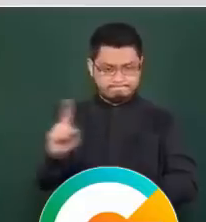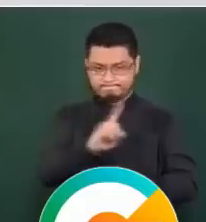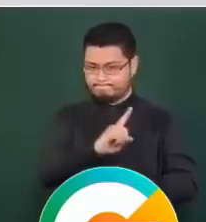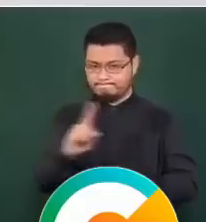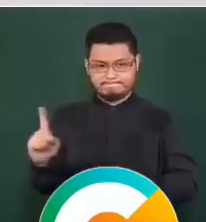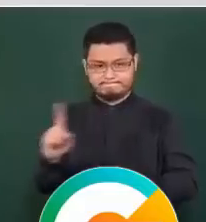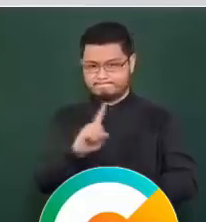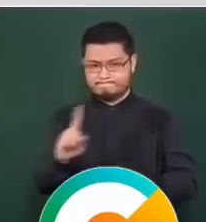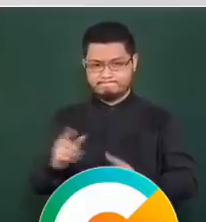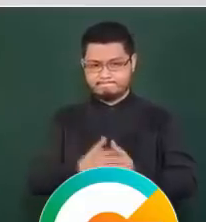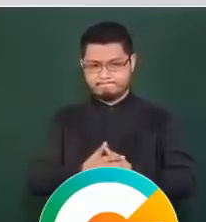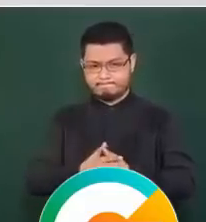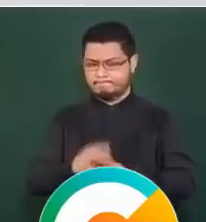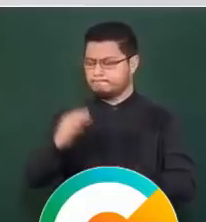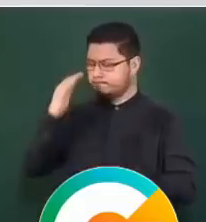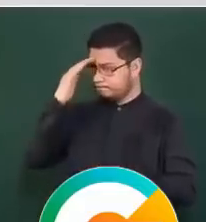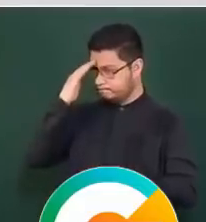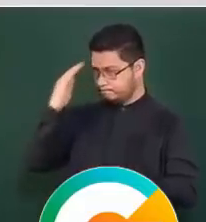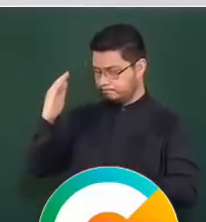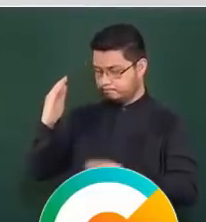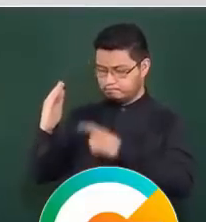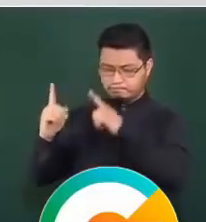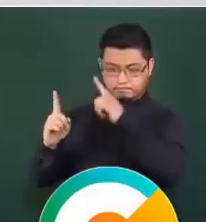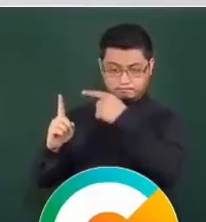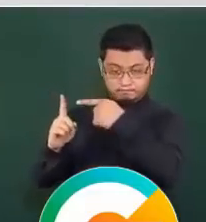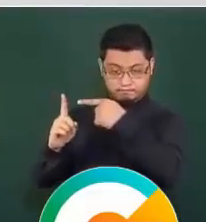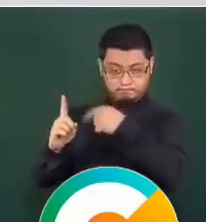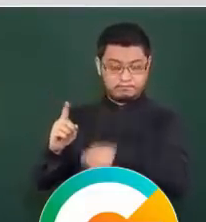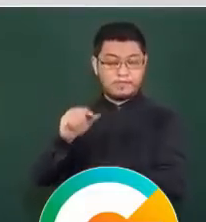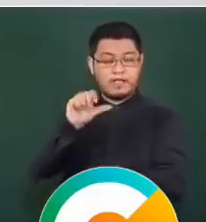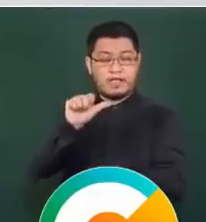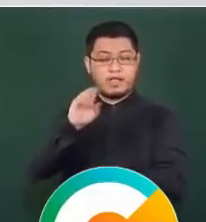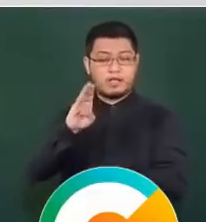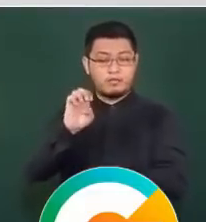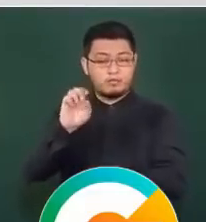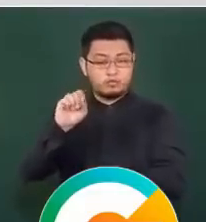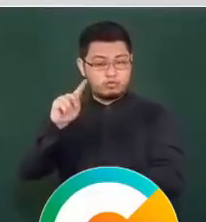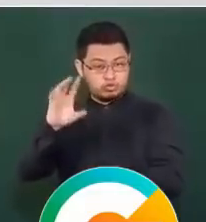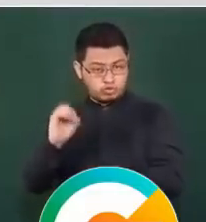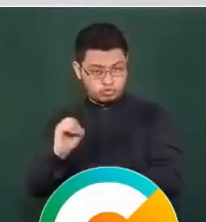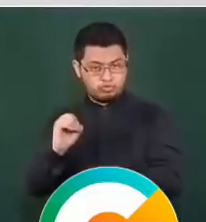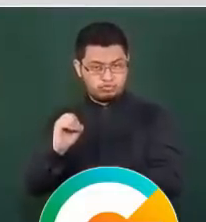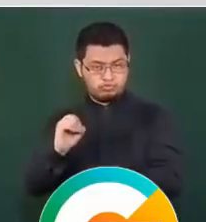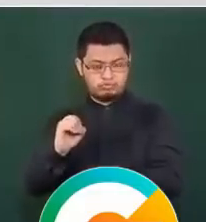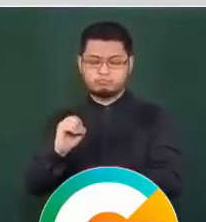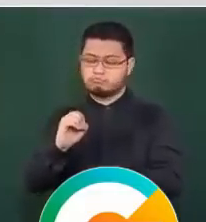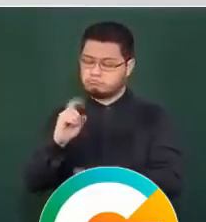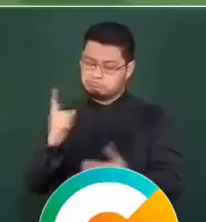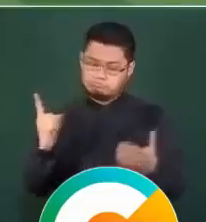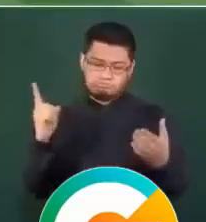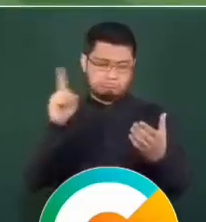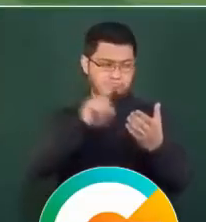el señor Aburto está recluido en este penal